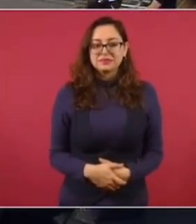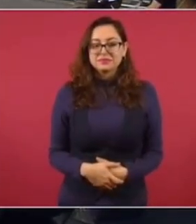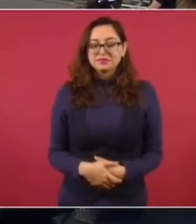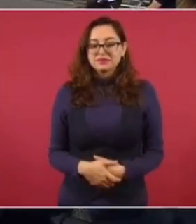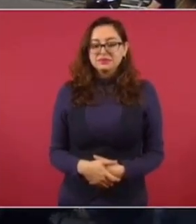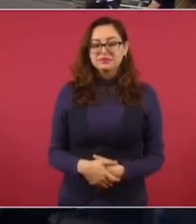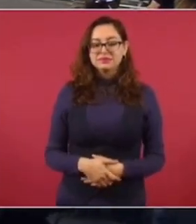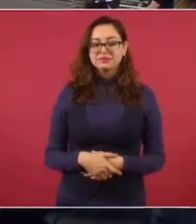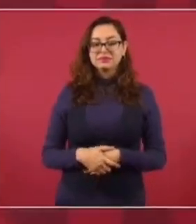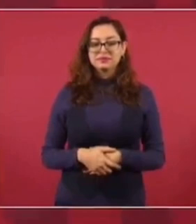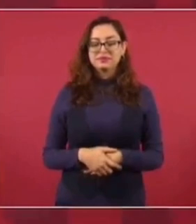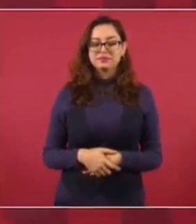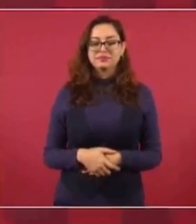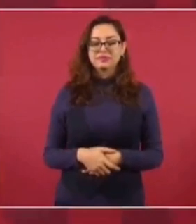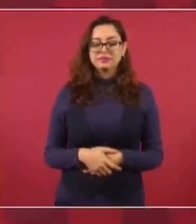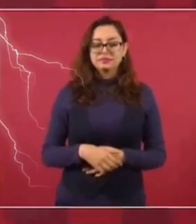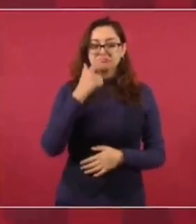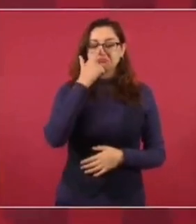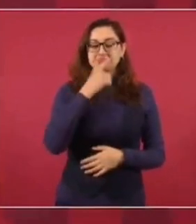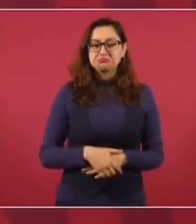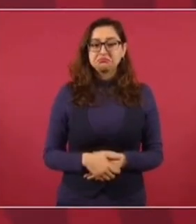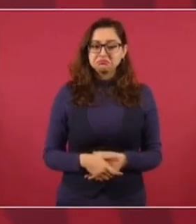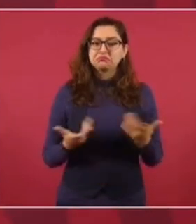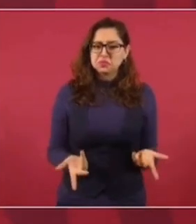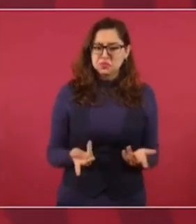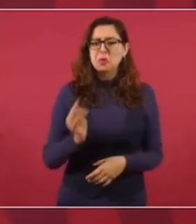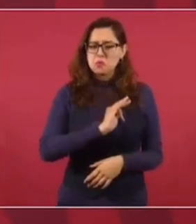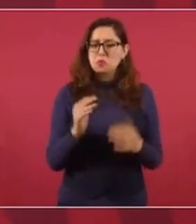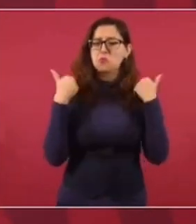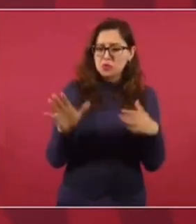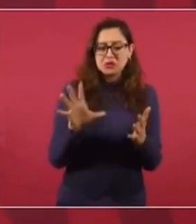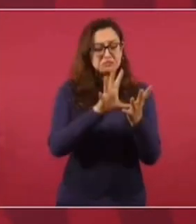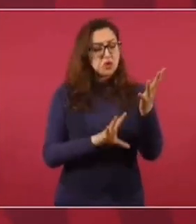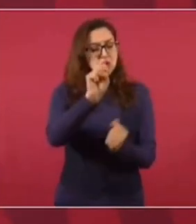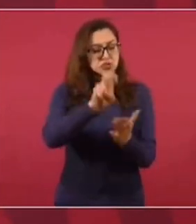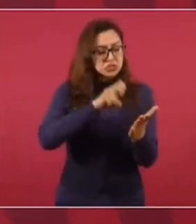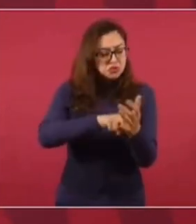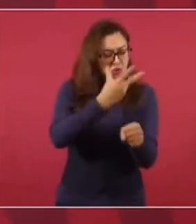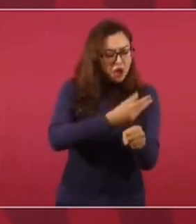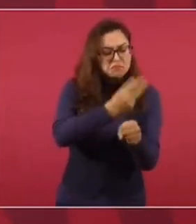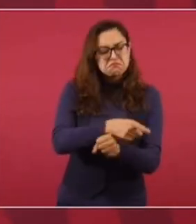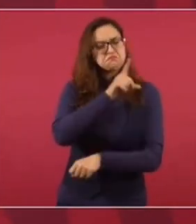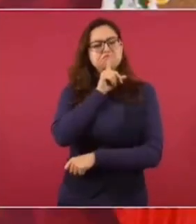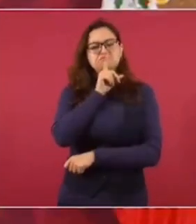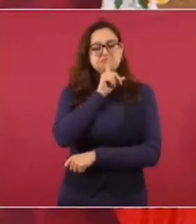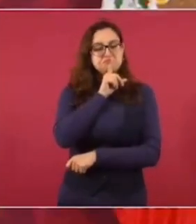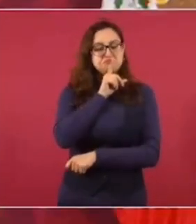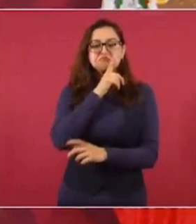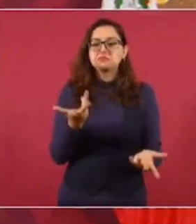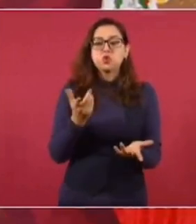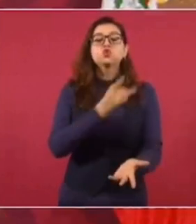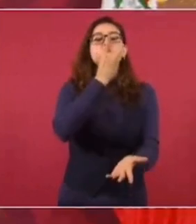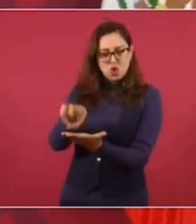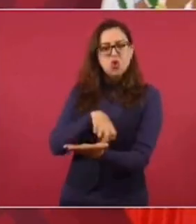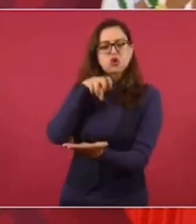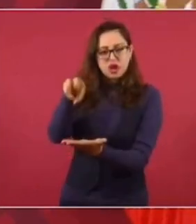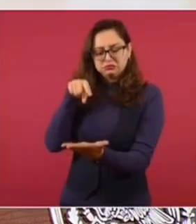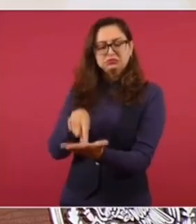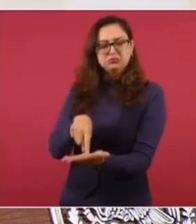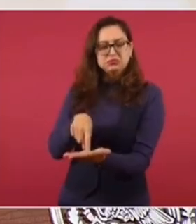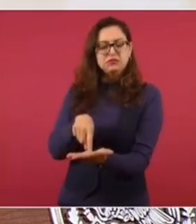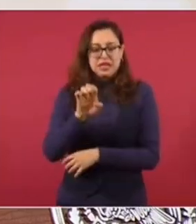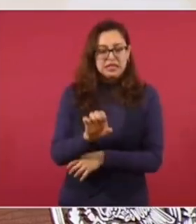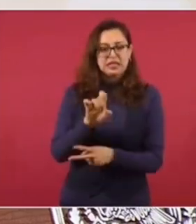que sin violar la Constitución se pueda proponer en una ley o en una reforma a la ley electoral que